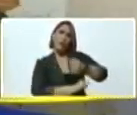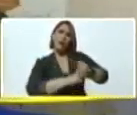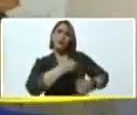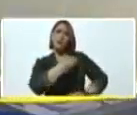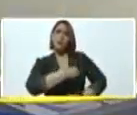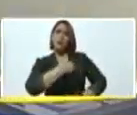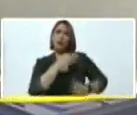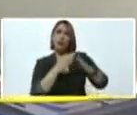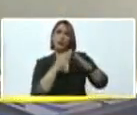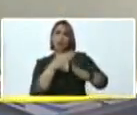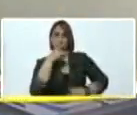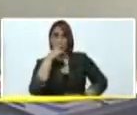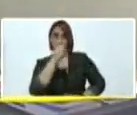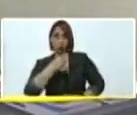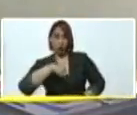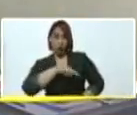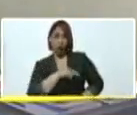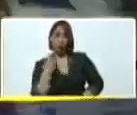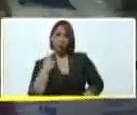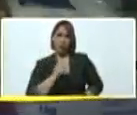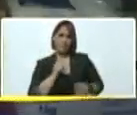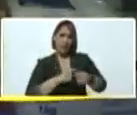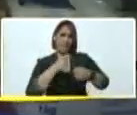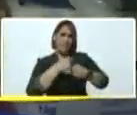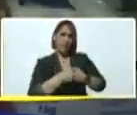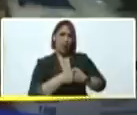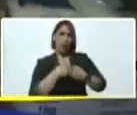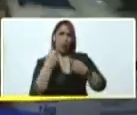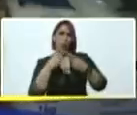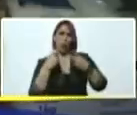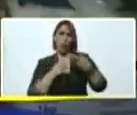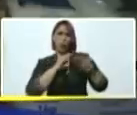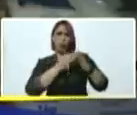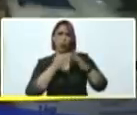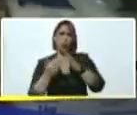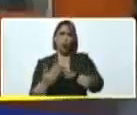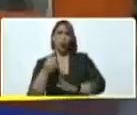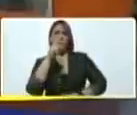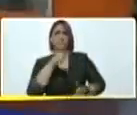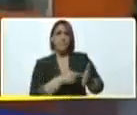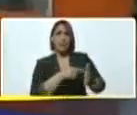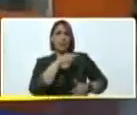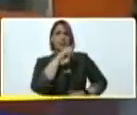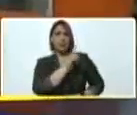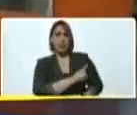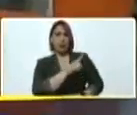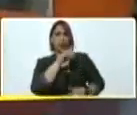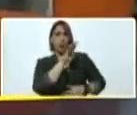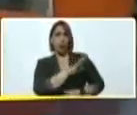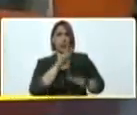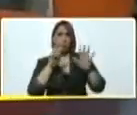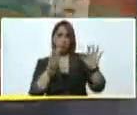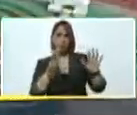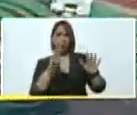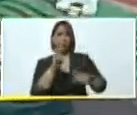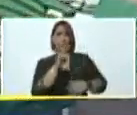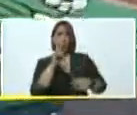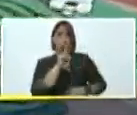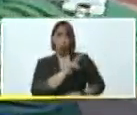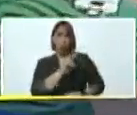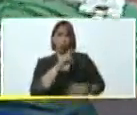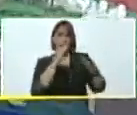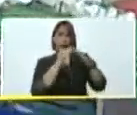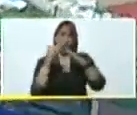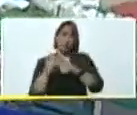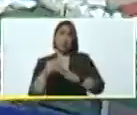Nicolás, lo cual tenemos conformado por ocho comunidades, 1.142 casas, 7.352